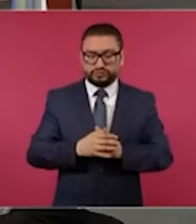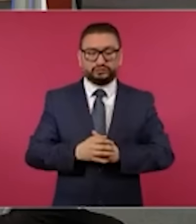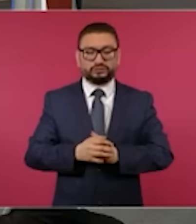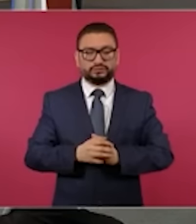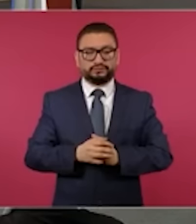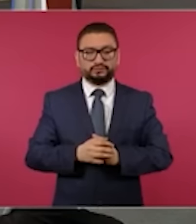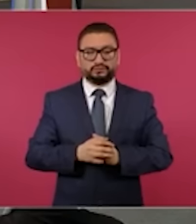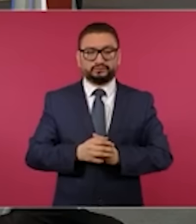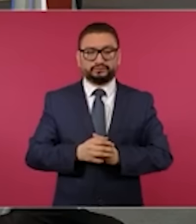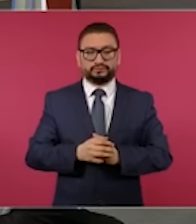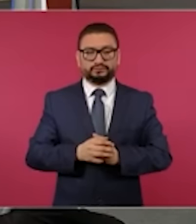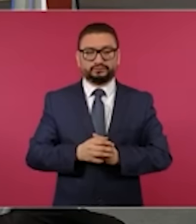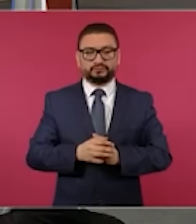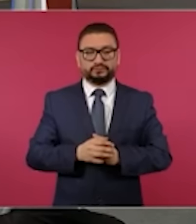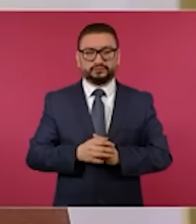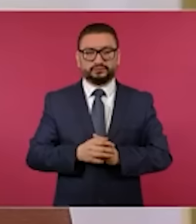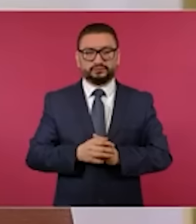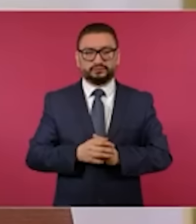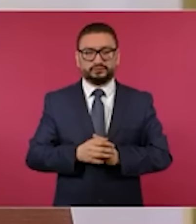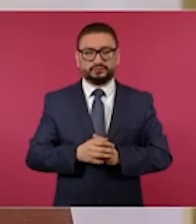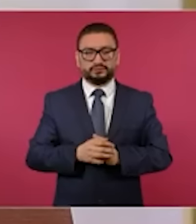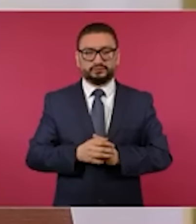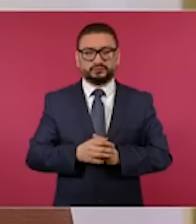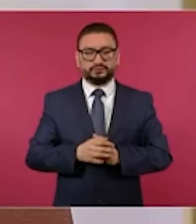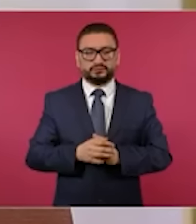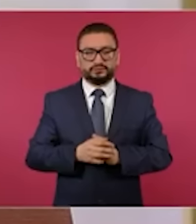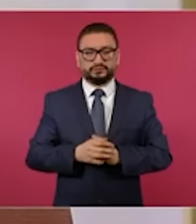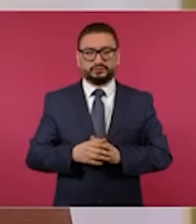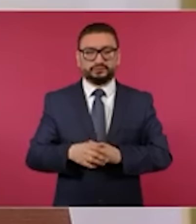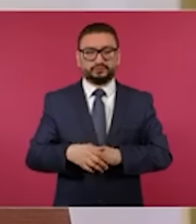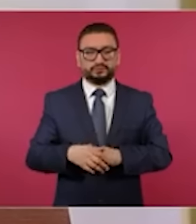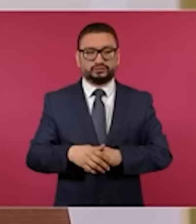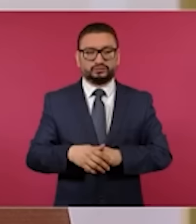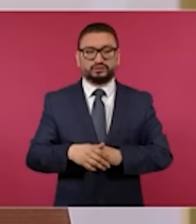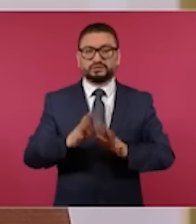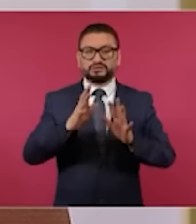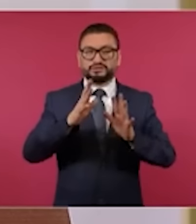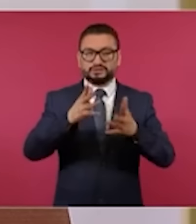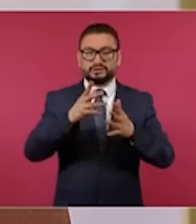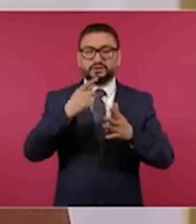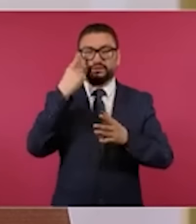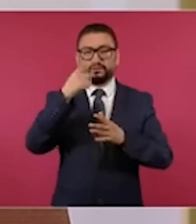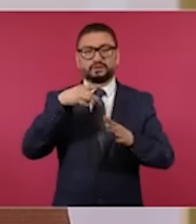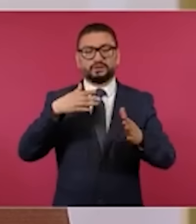está ya en dirección a Yucatán,